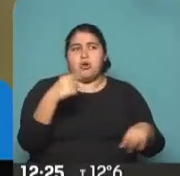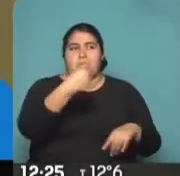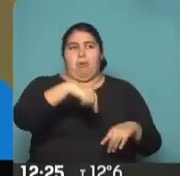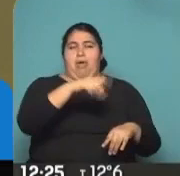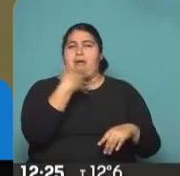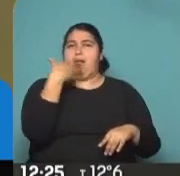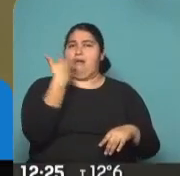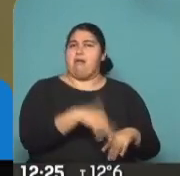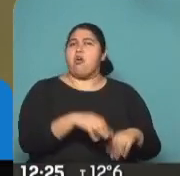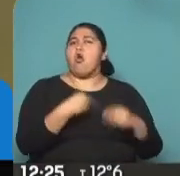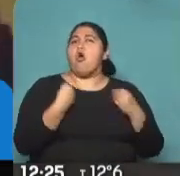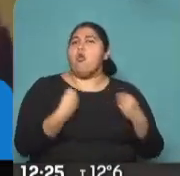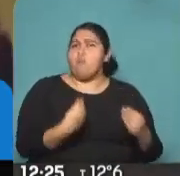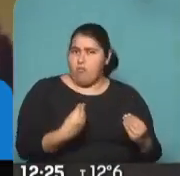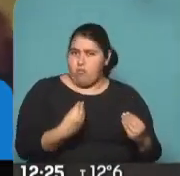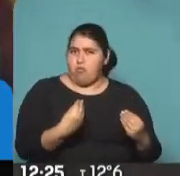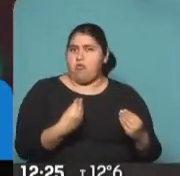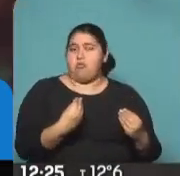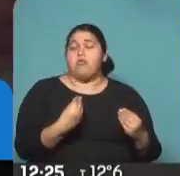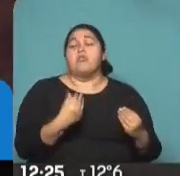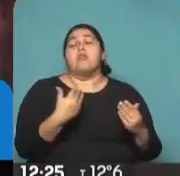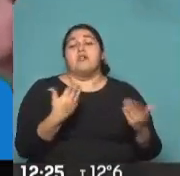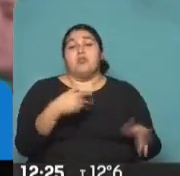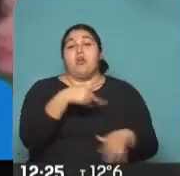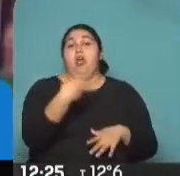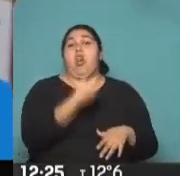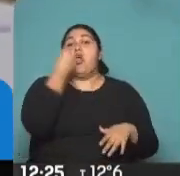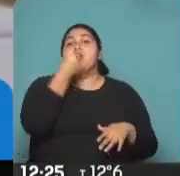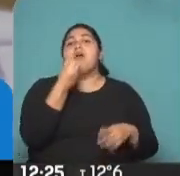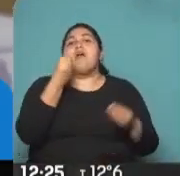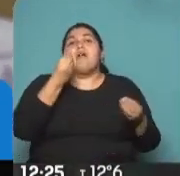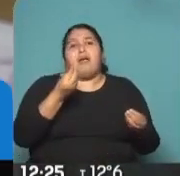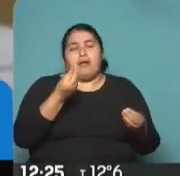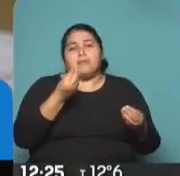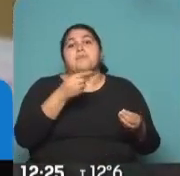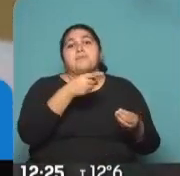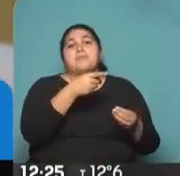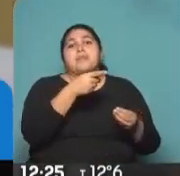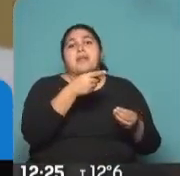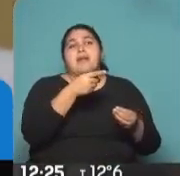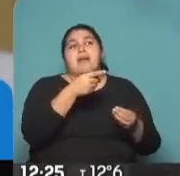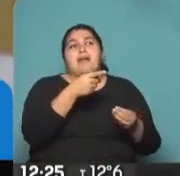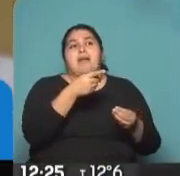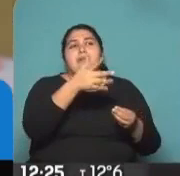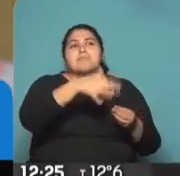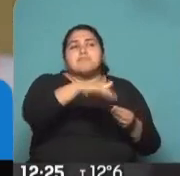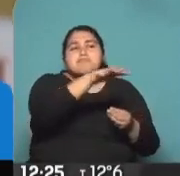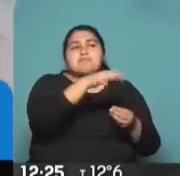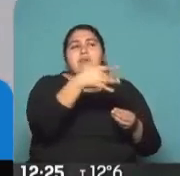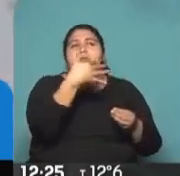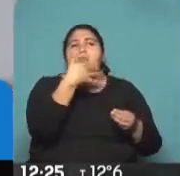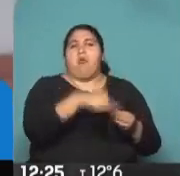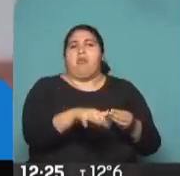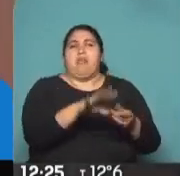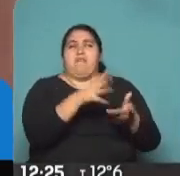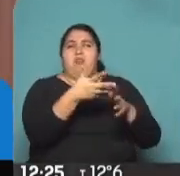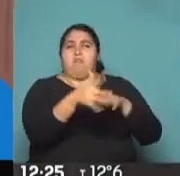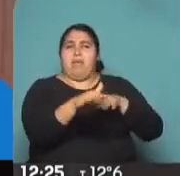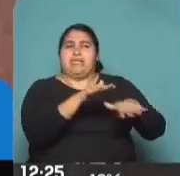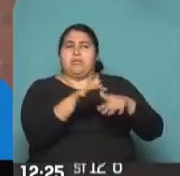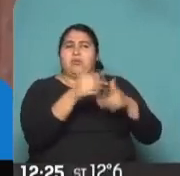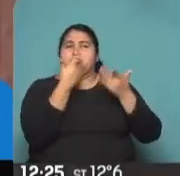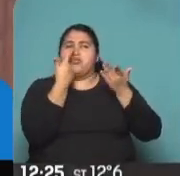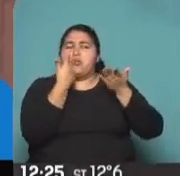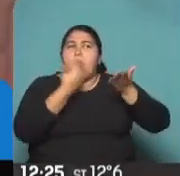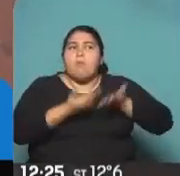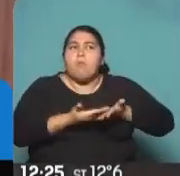Me parece que de alguna manera lo que logró, fue eficaz Alberto Fernández, es lograr una comprensión de la magnitud de la situación económica.